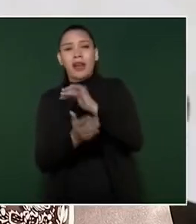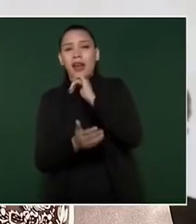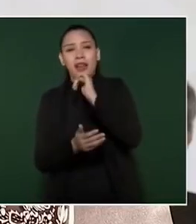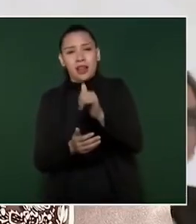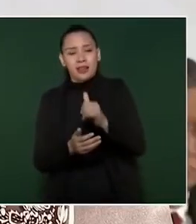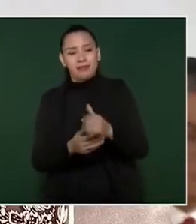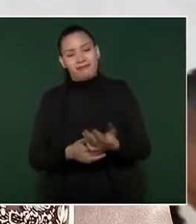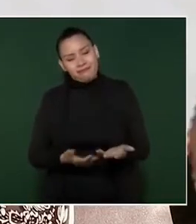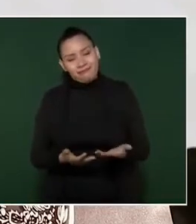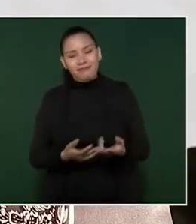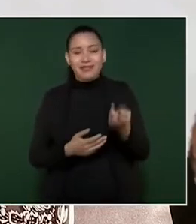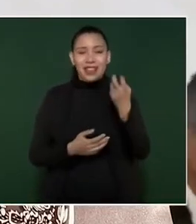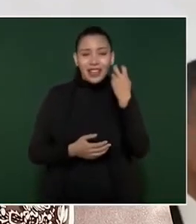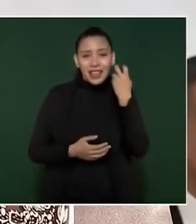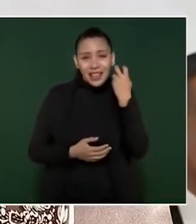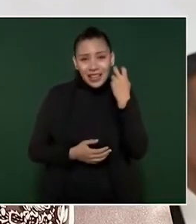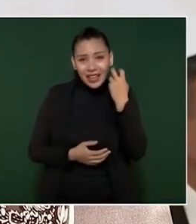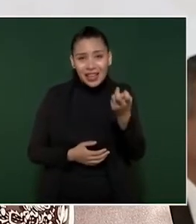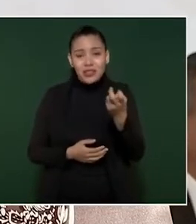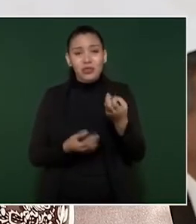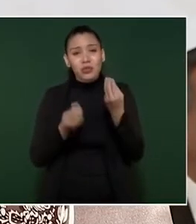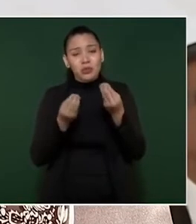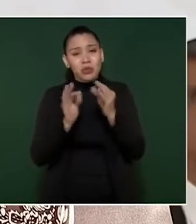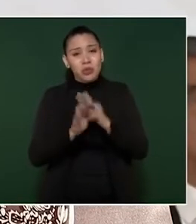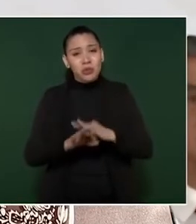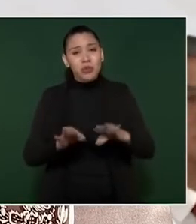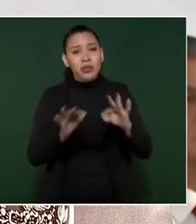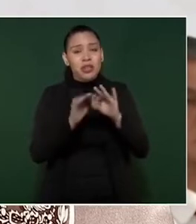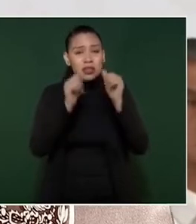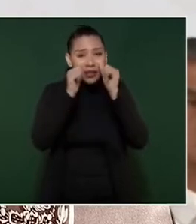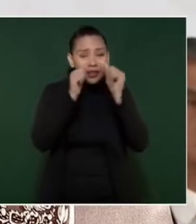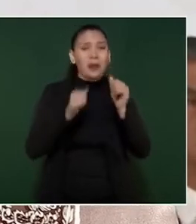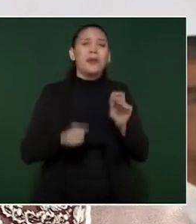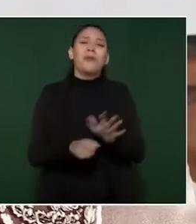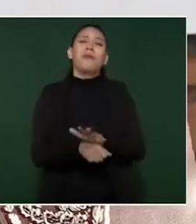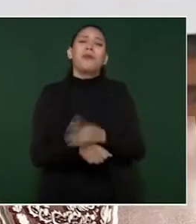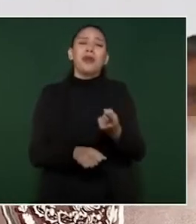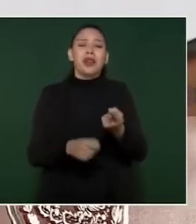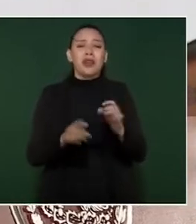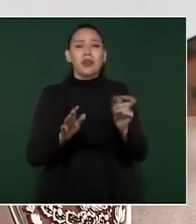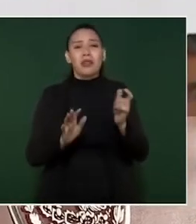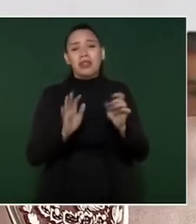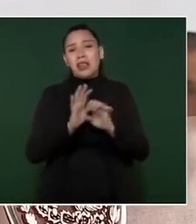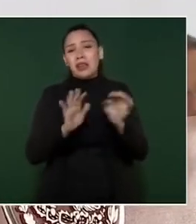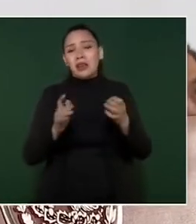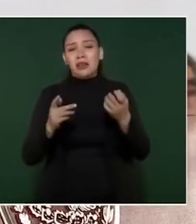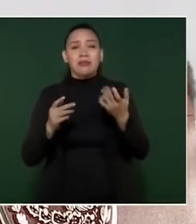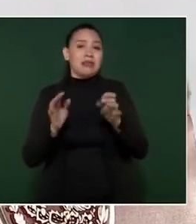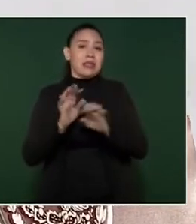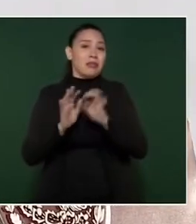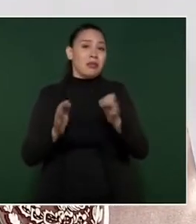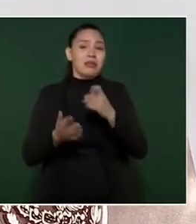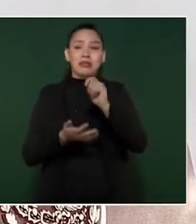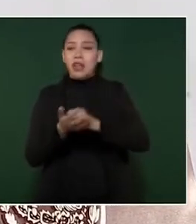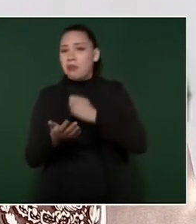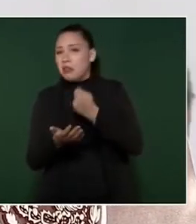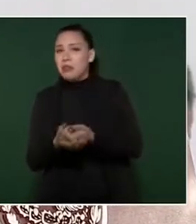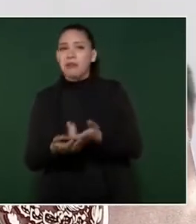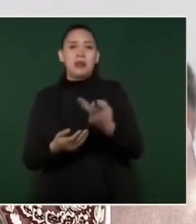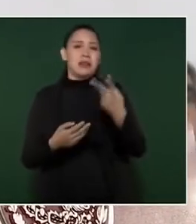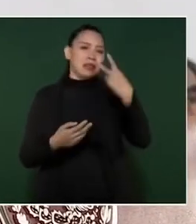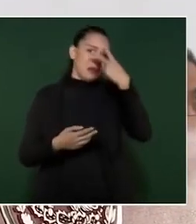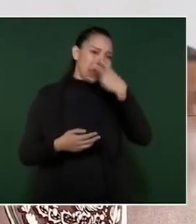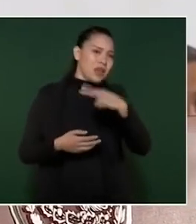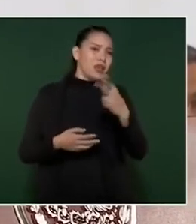lo más importante, atender las causas, porque la gente ni en Tamaulipas, ni en México, ni en ninguna